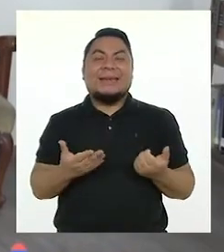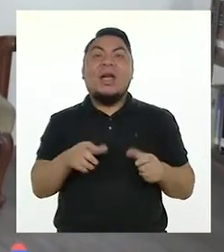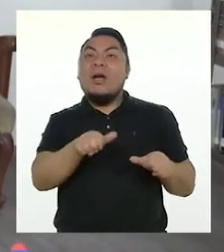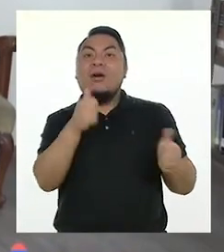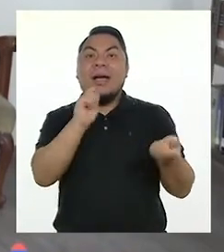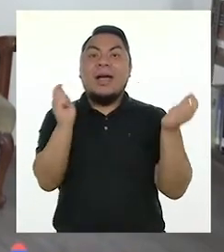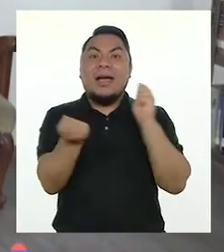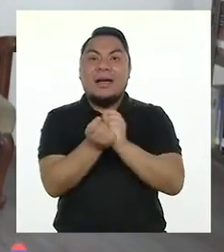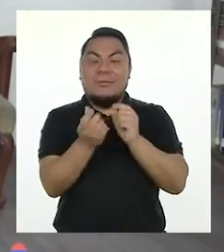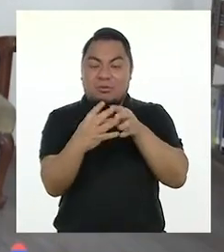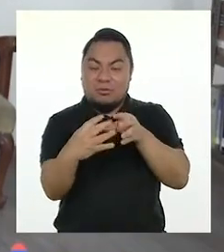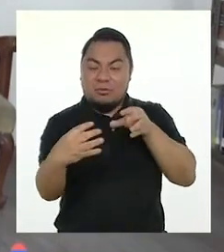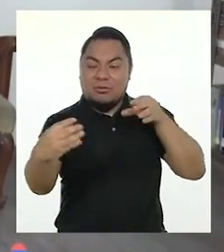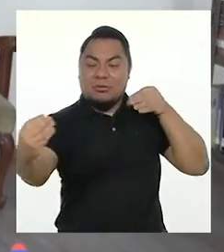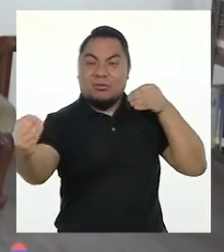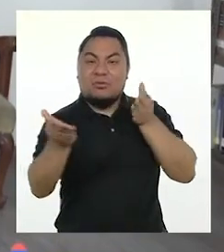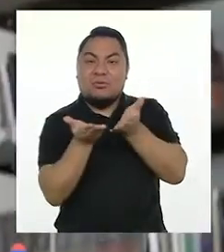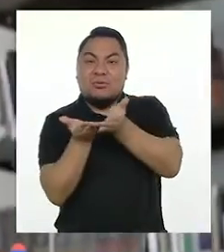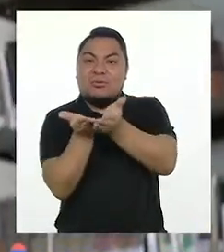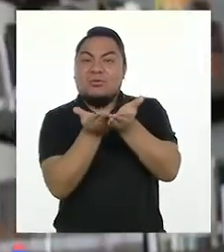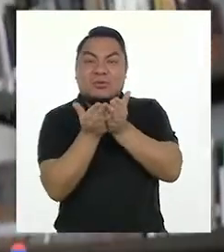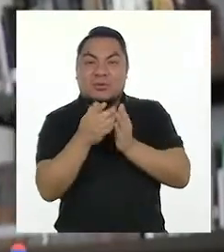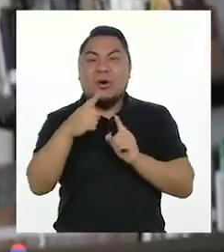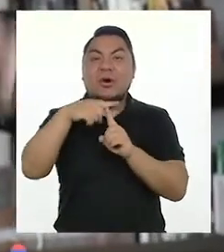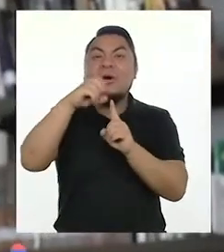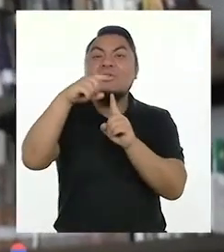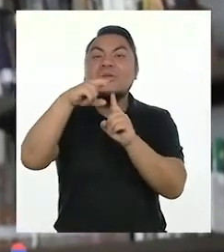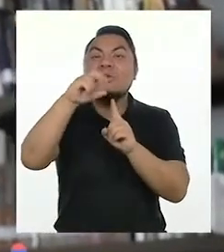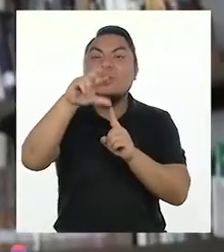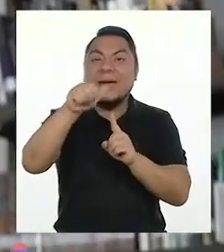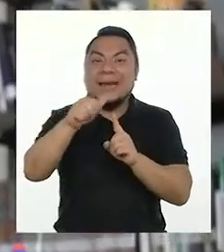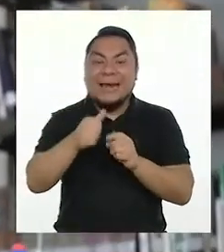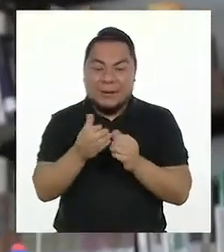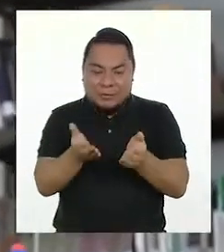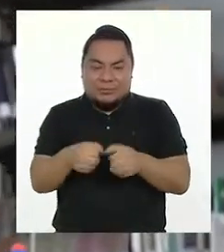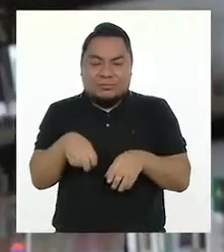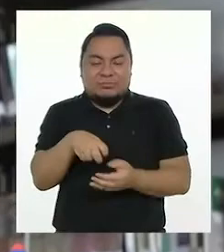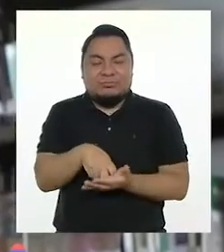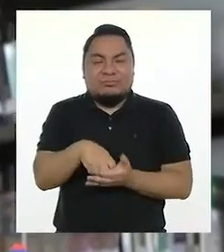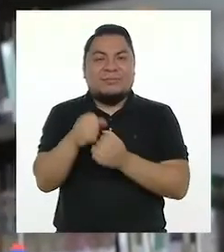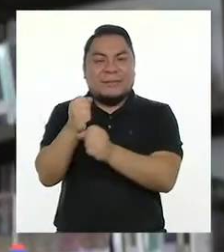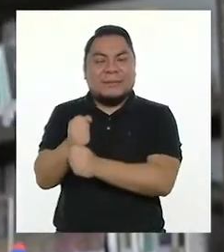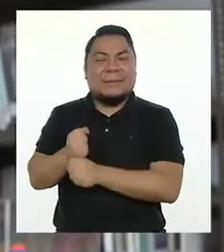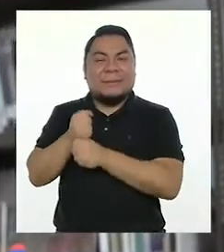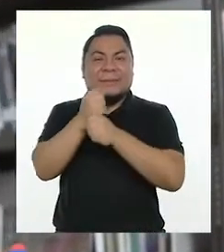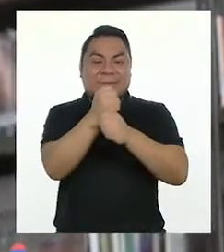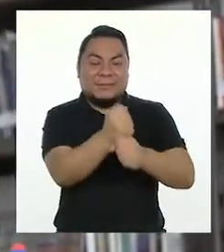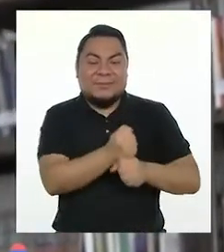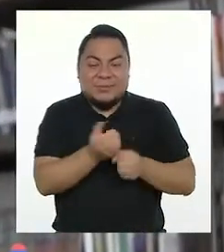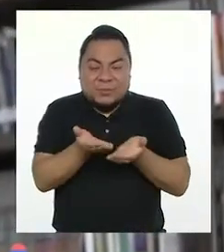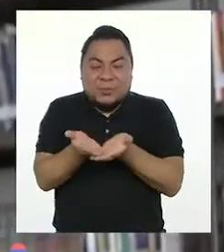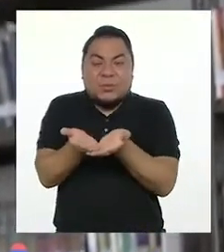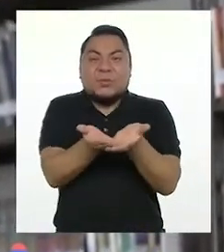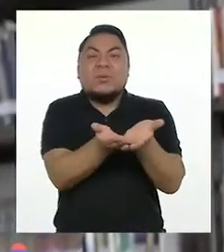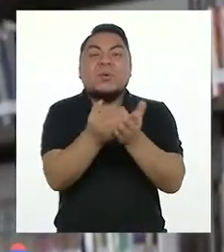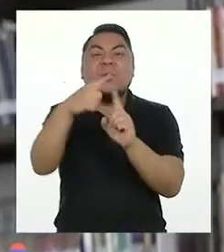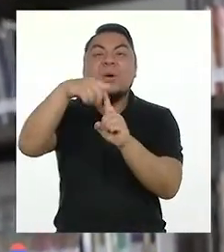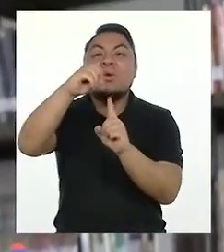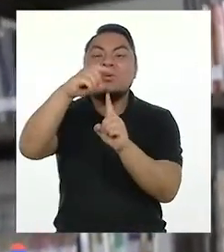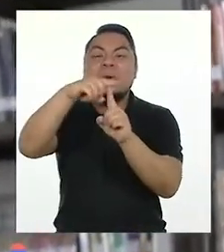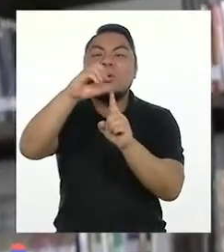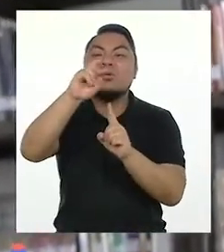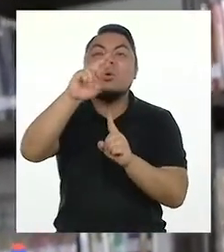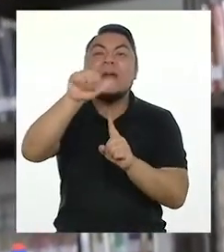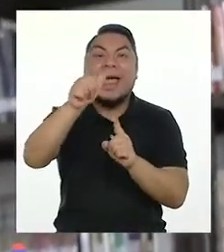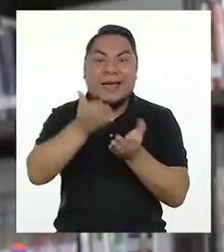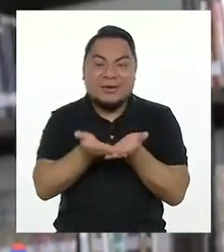Totora! ¿Qué tal? ¡Jeje! ¡Sí! ¡Llegamos a la orilla en Caballito de Totora! ¡Eh!